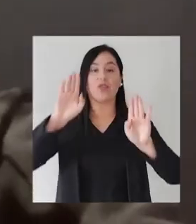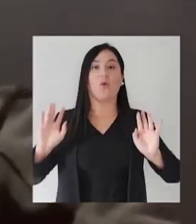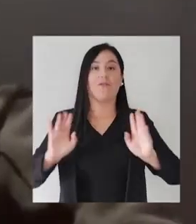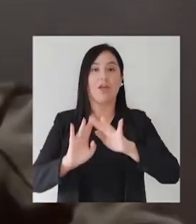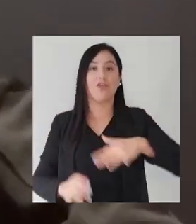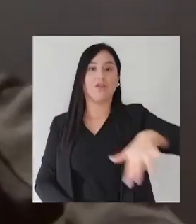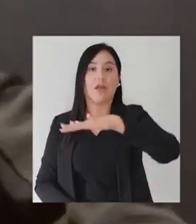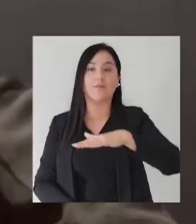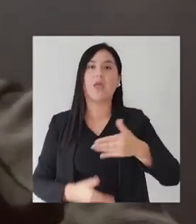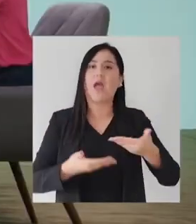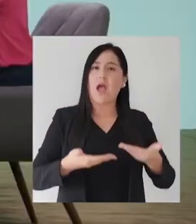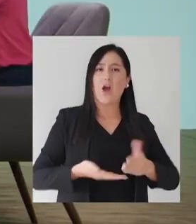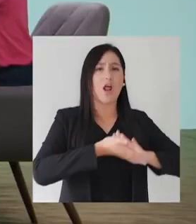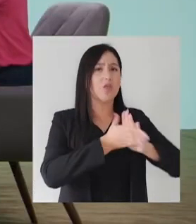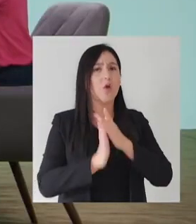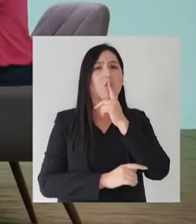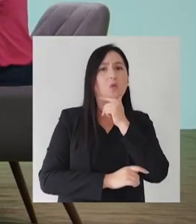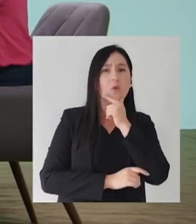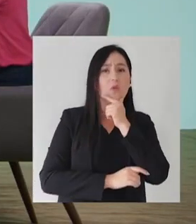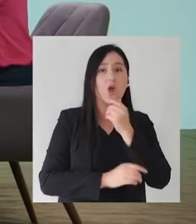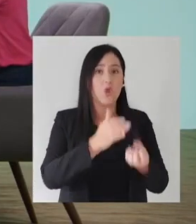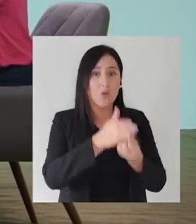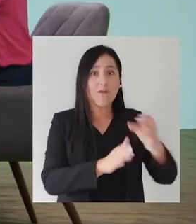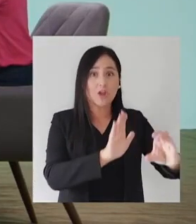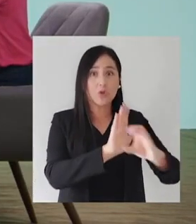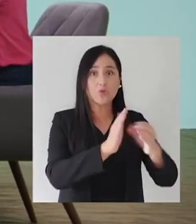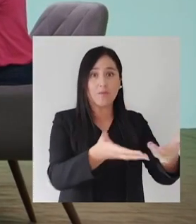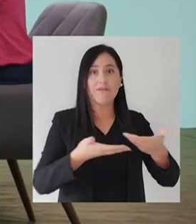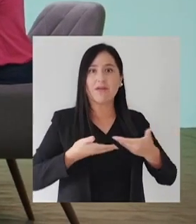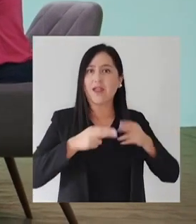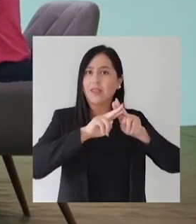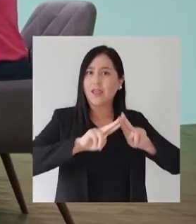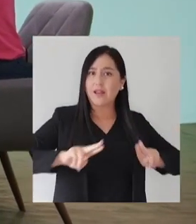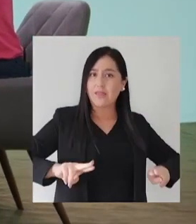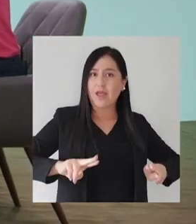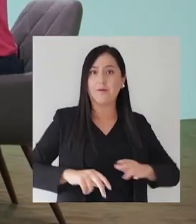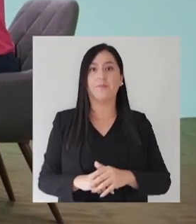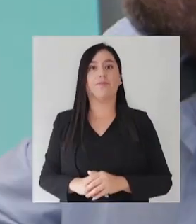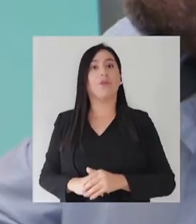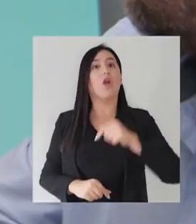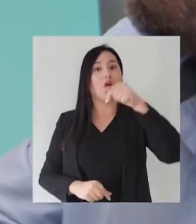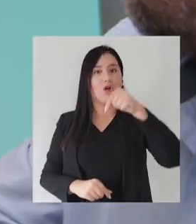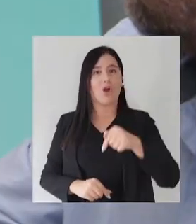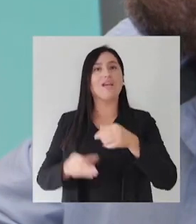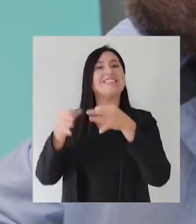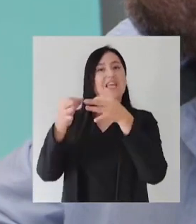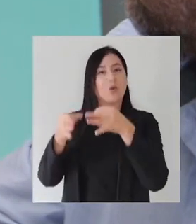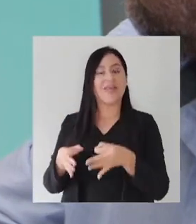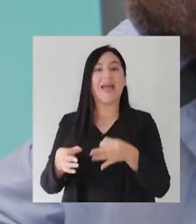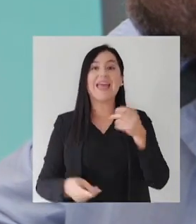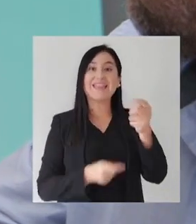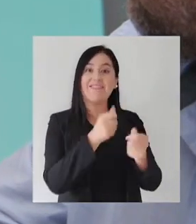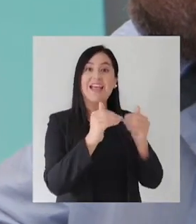Ahora que está todo tan incierto Realmente una nueva constitución Me va a dar más tranquilidad Sabemos que hoy en día La